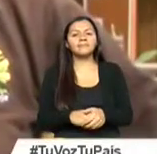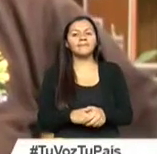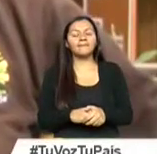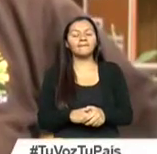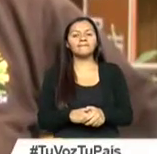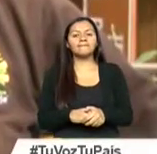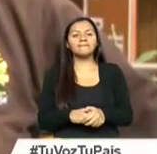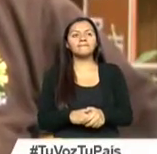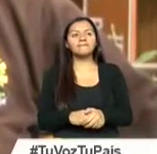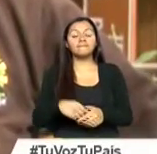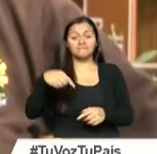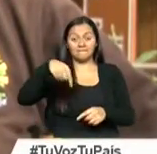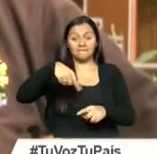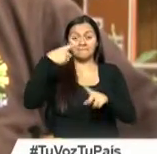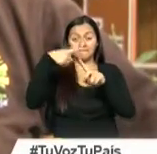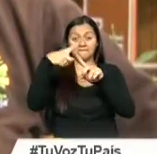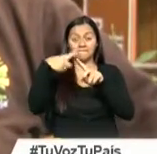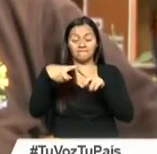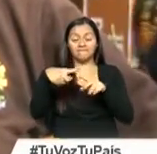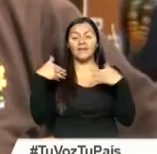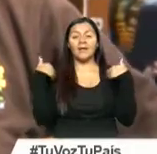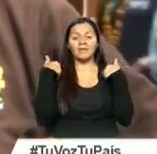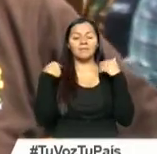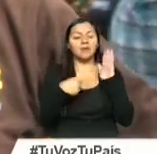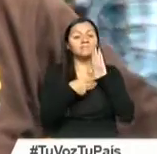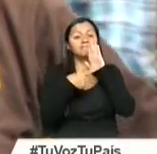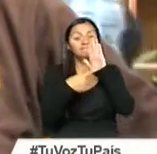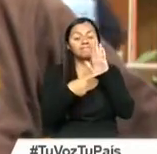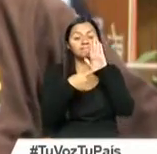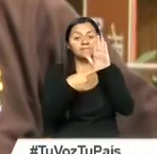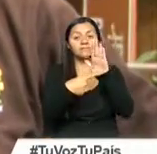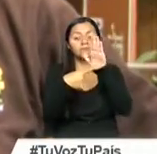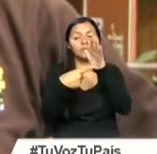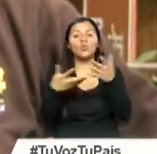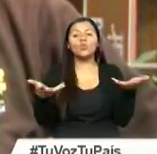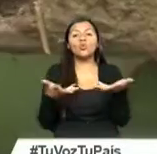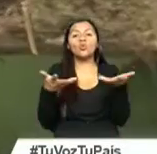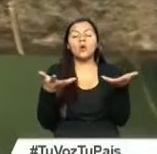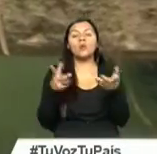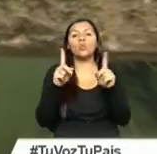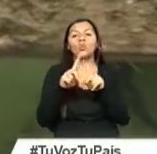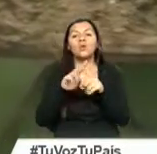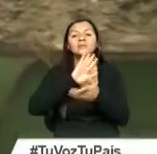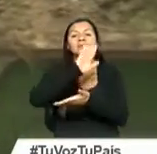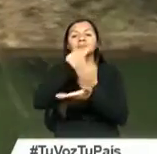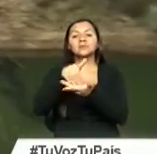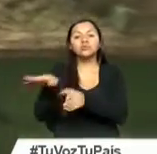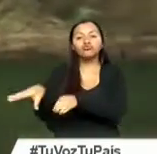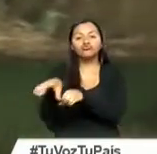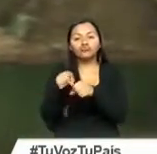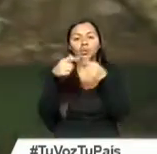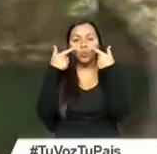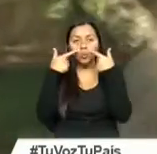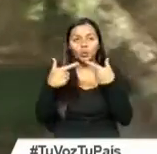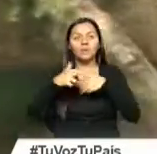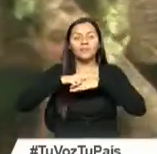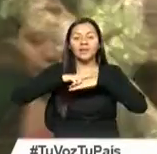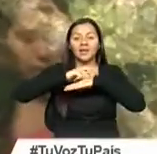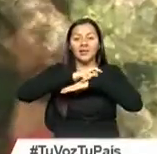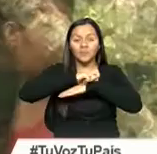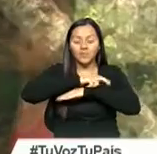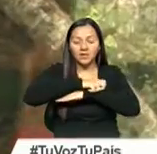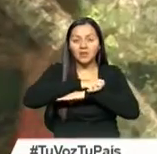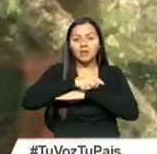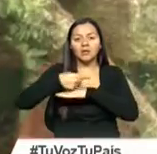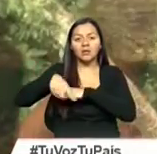Dentro de las especies que se encuentran en exhibición, más que nada, como aquí trabajamos como un centro de rescate, están los reptiles. Tenemos aquí las boas